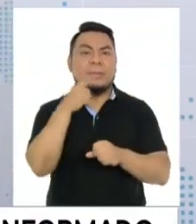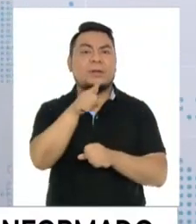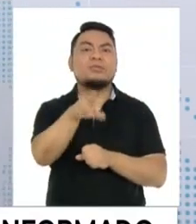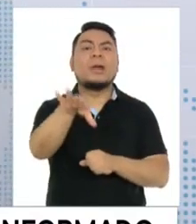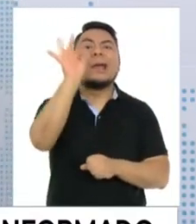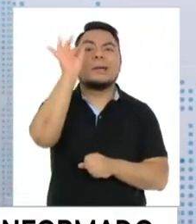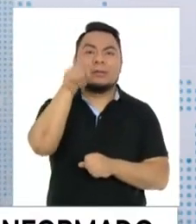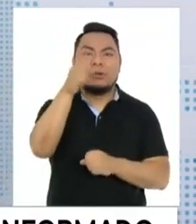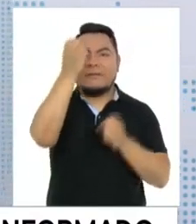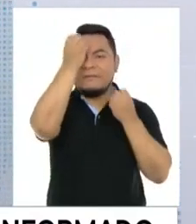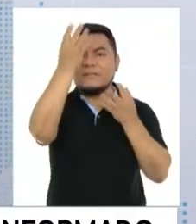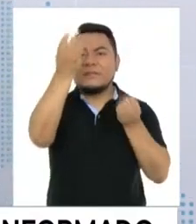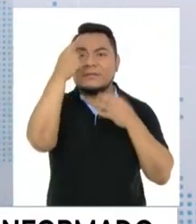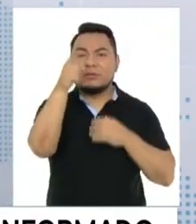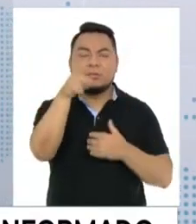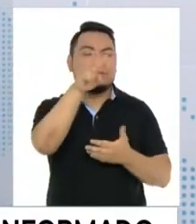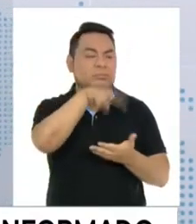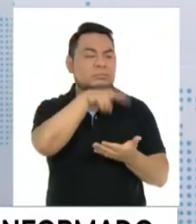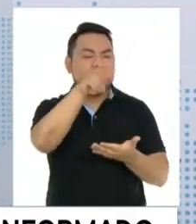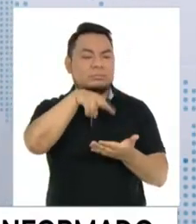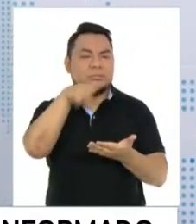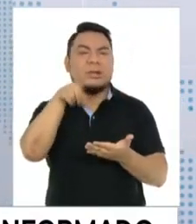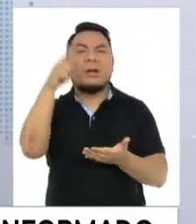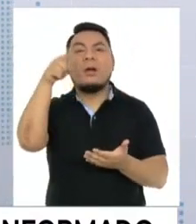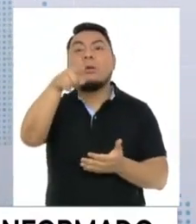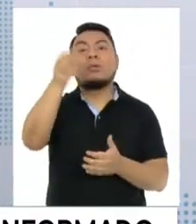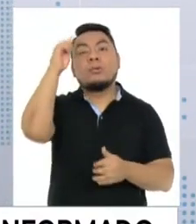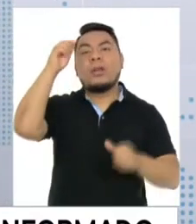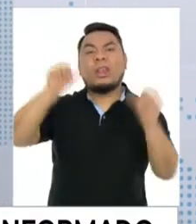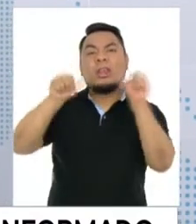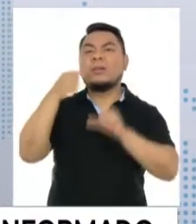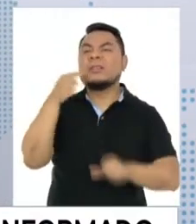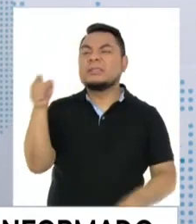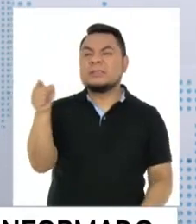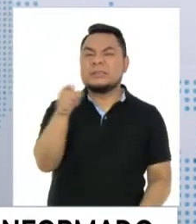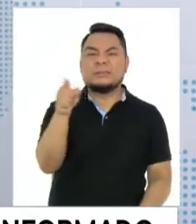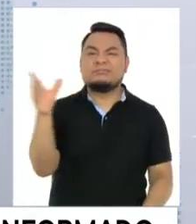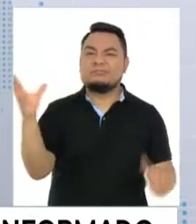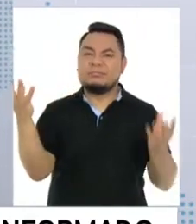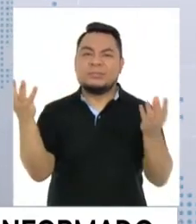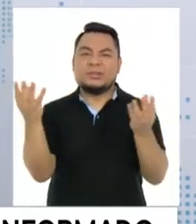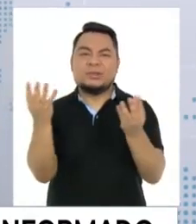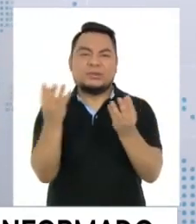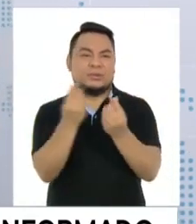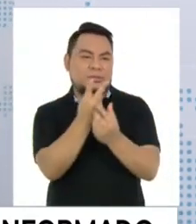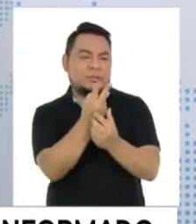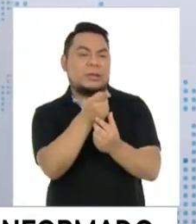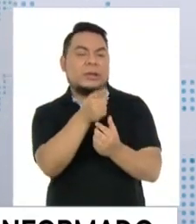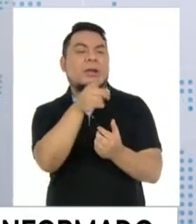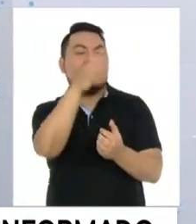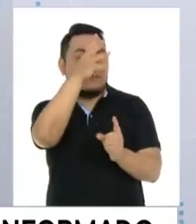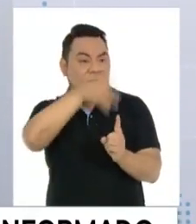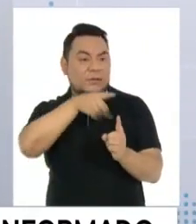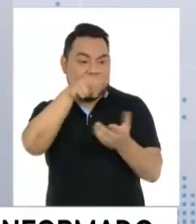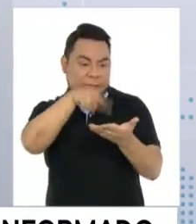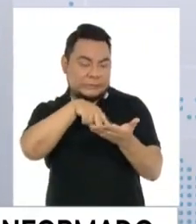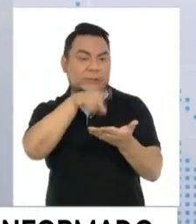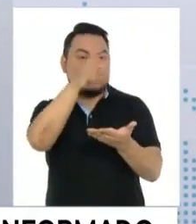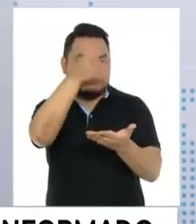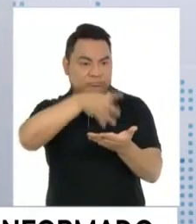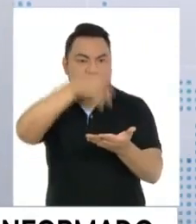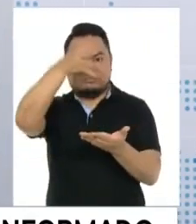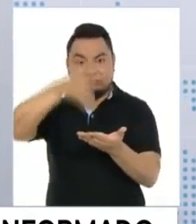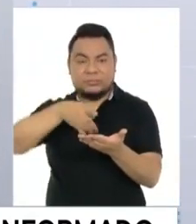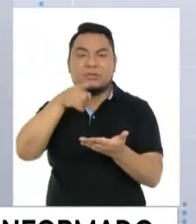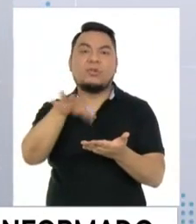elegir informadamente, es decir, por eso es que se han priorizado hojas de vida y planes de gobierno. La información, digamos,